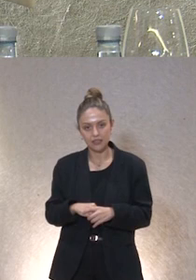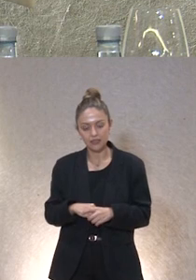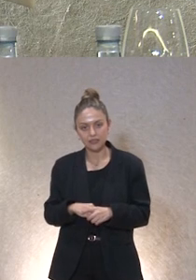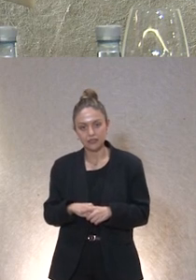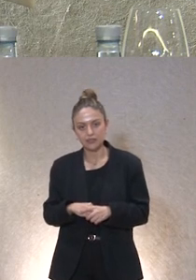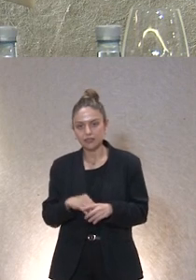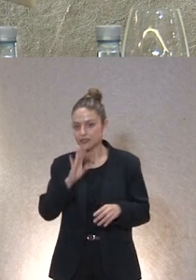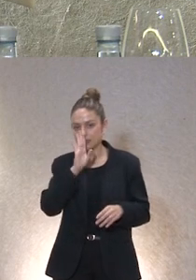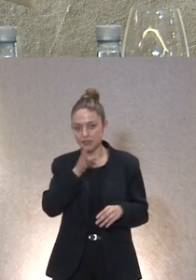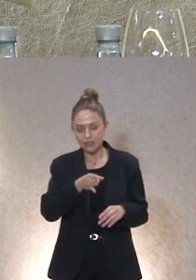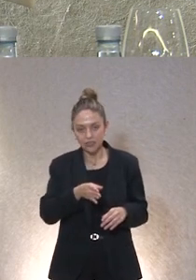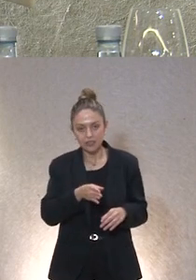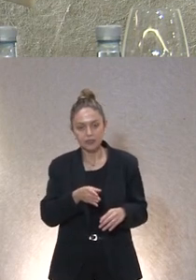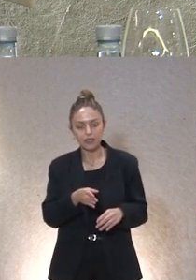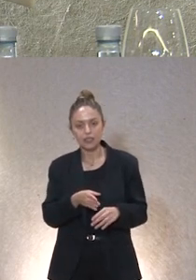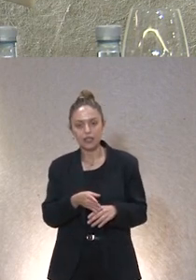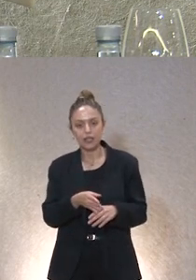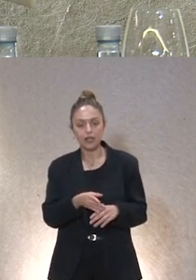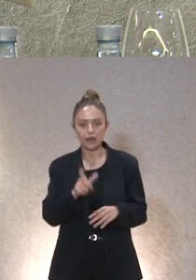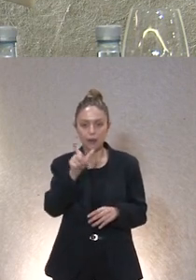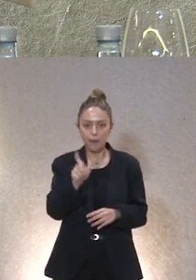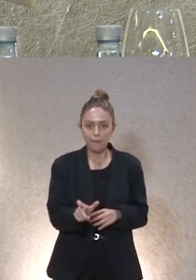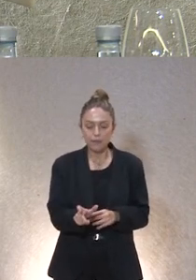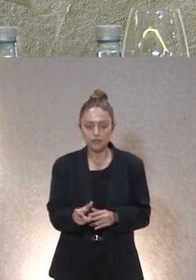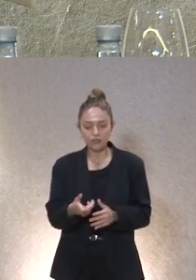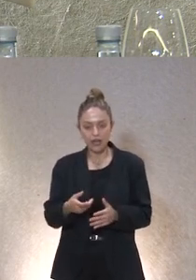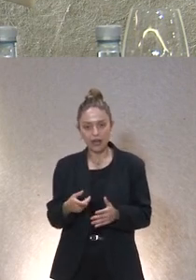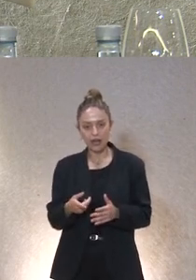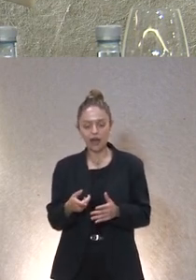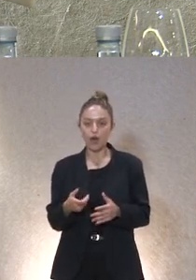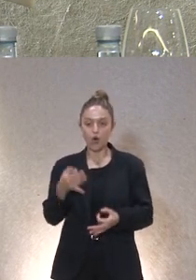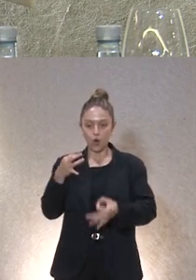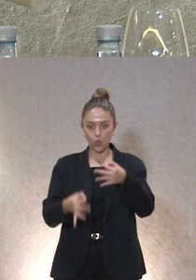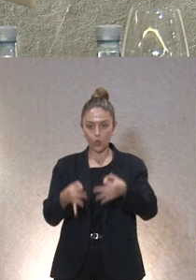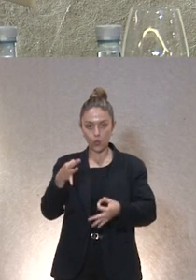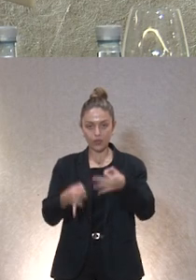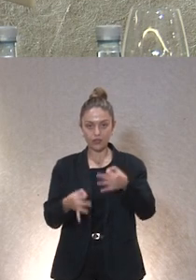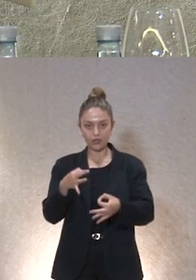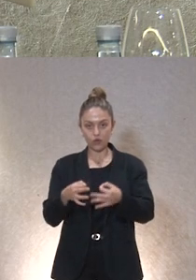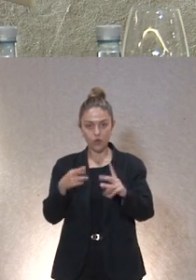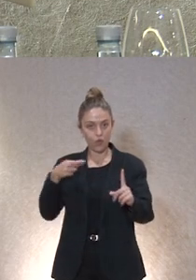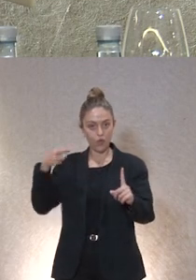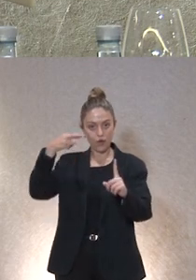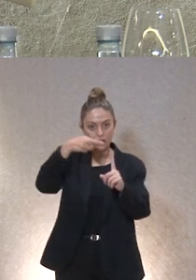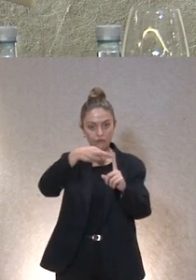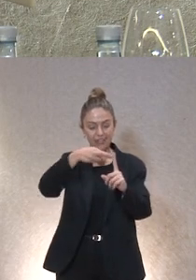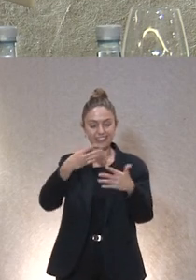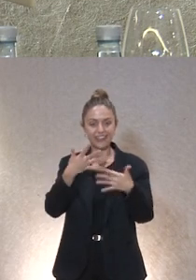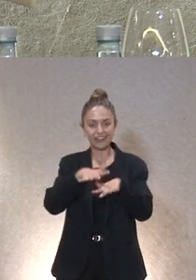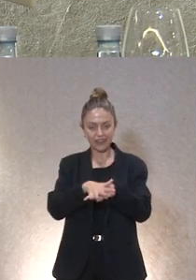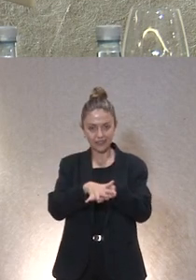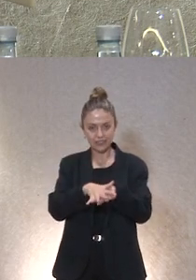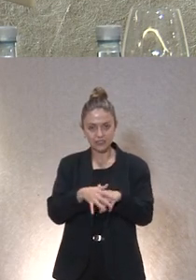coger a la persona tenemos un equipo de juristas como referentes que referentes que también